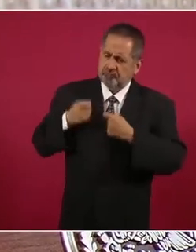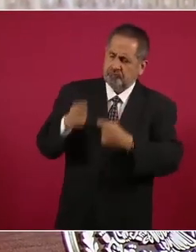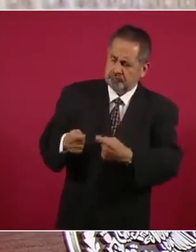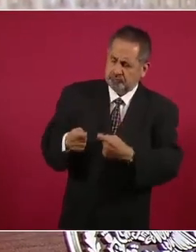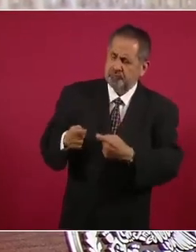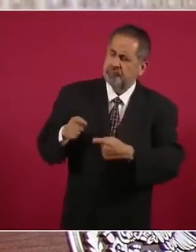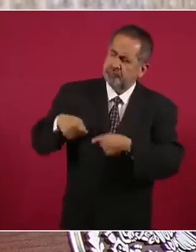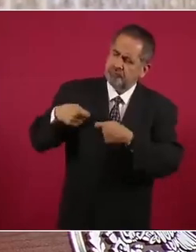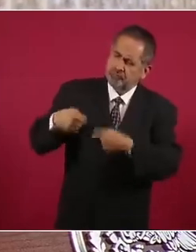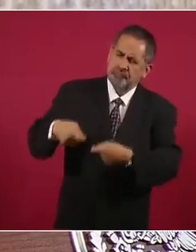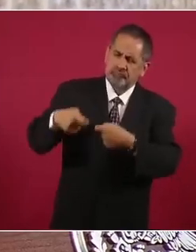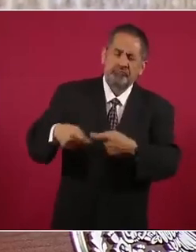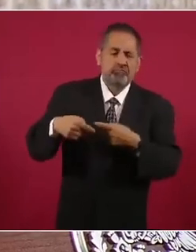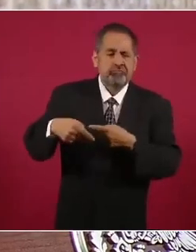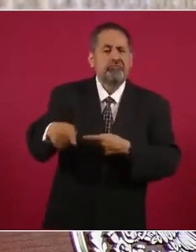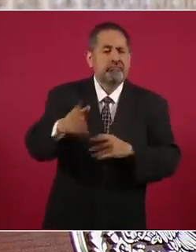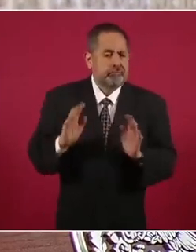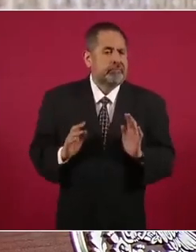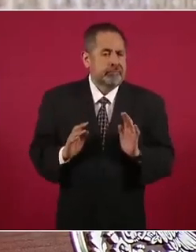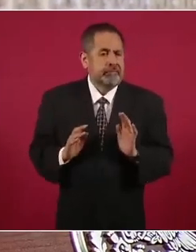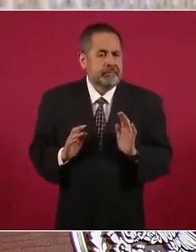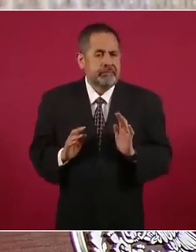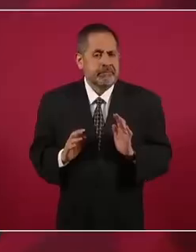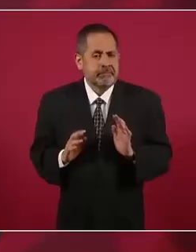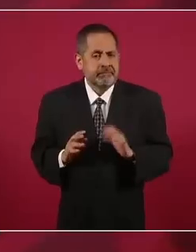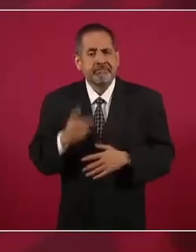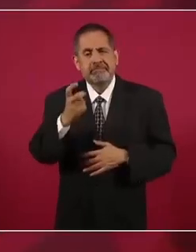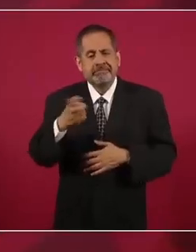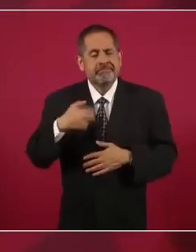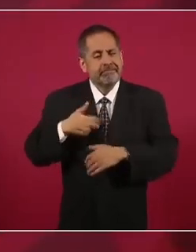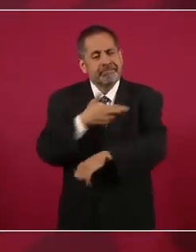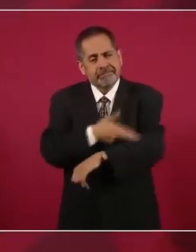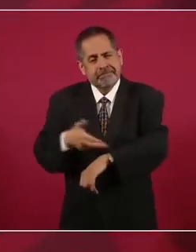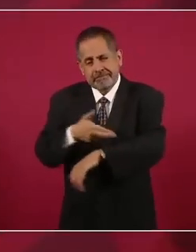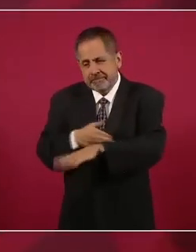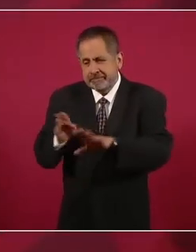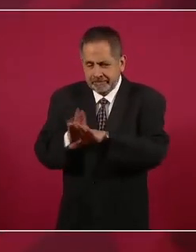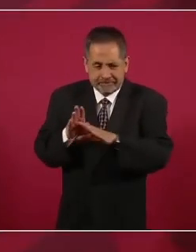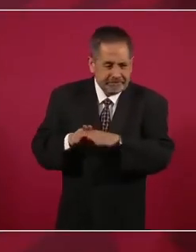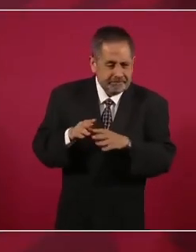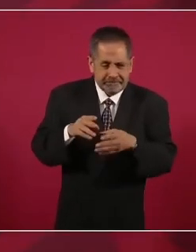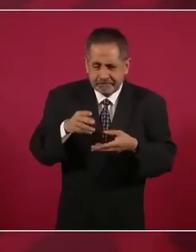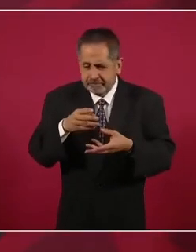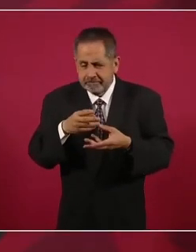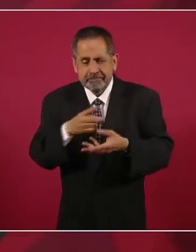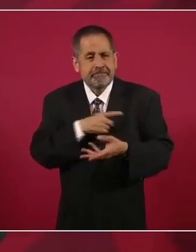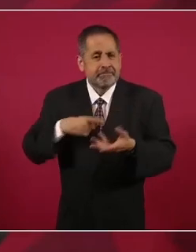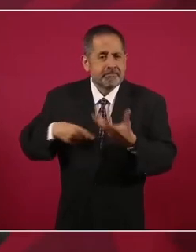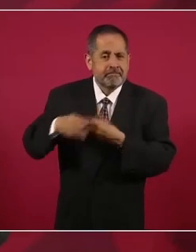porque es la reestructura de deuda para el 25,